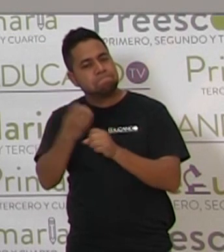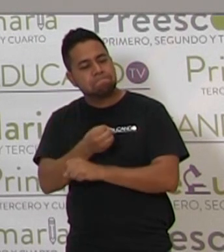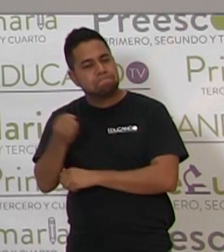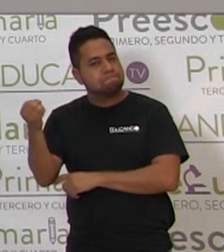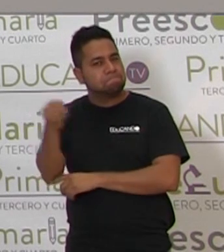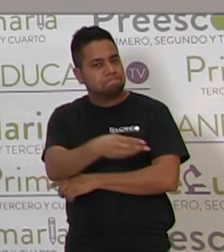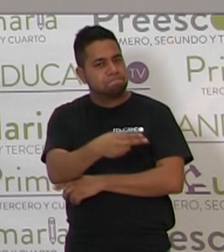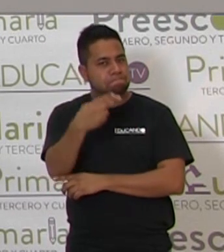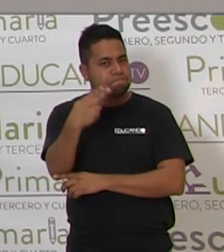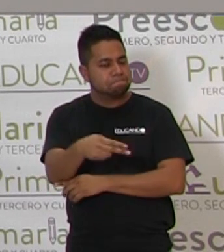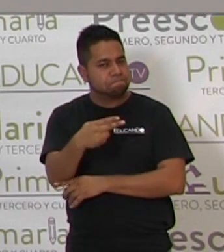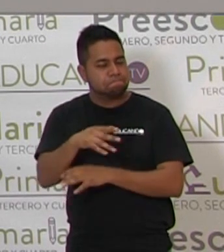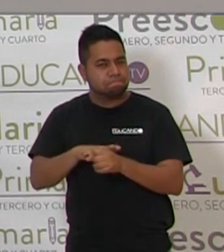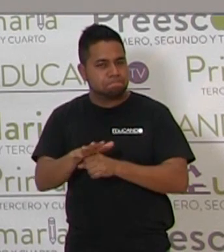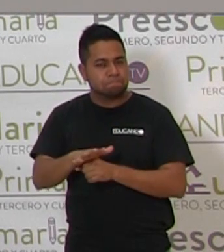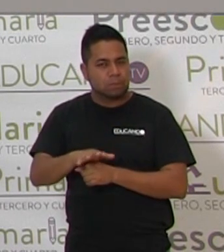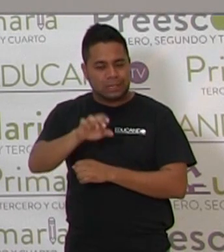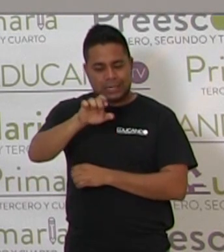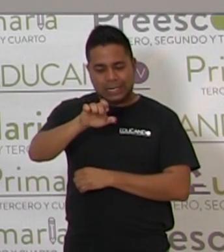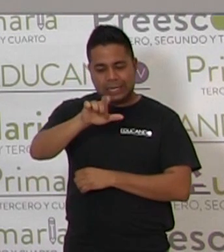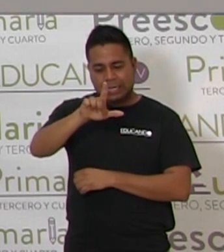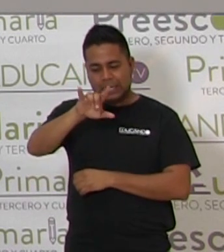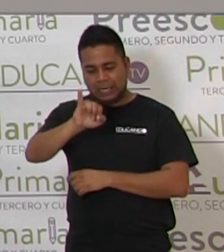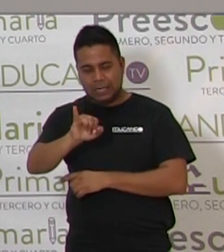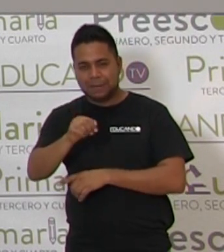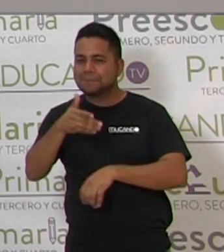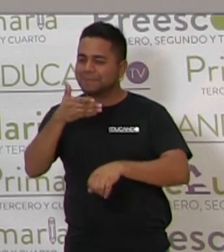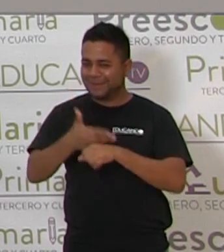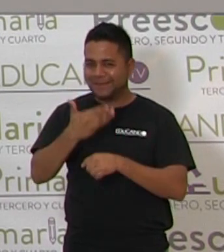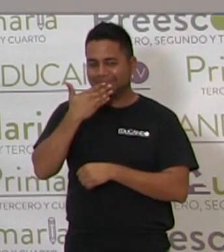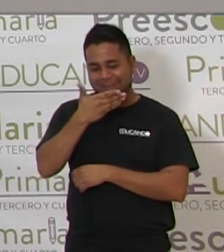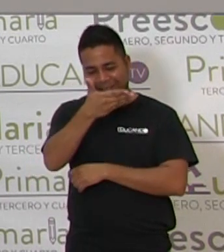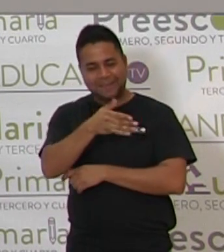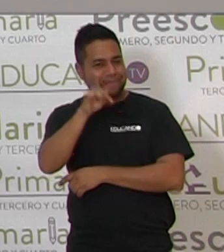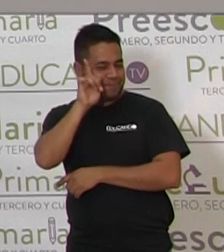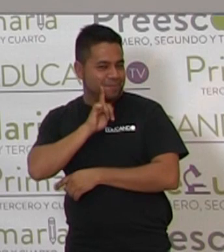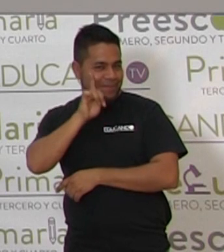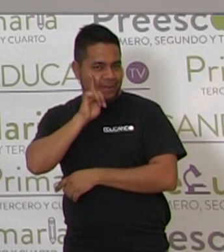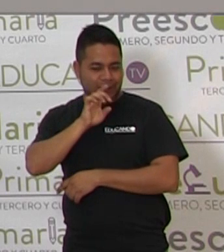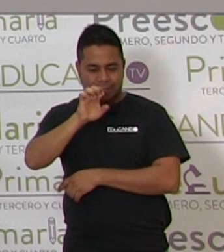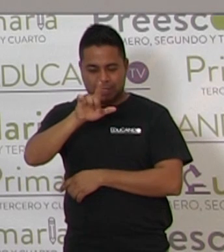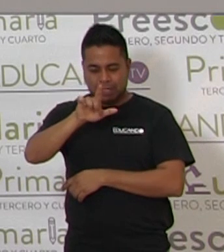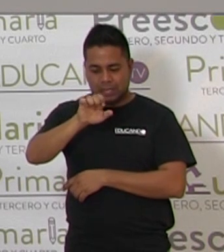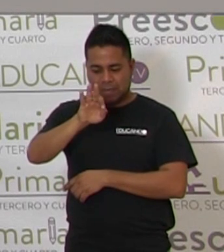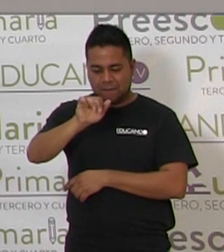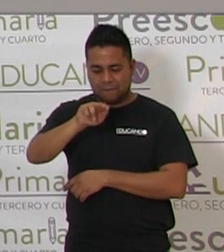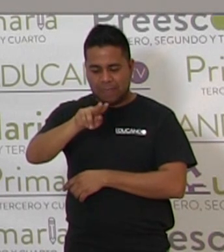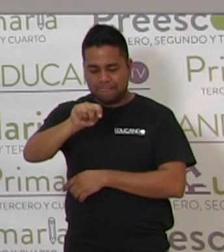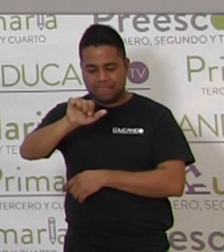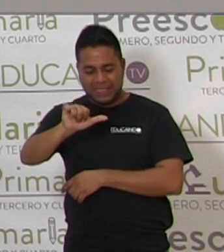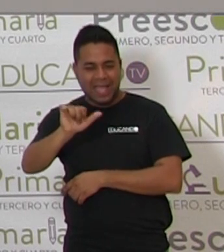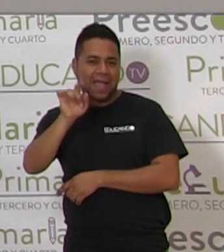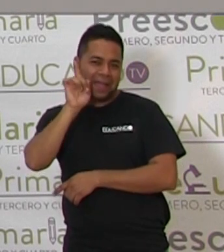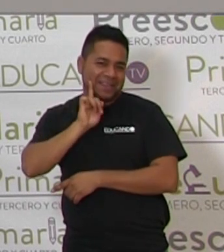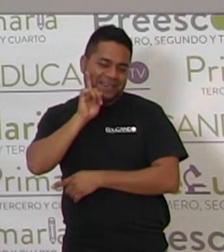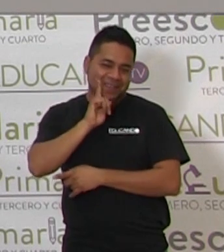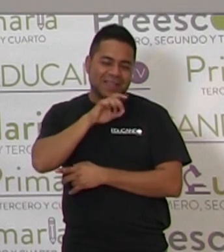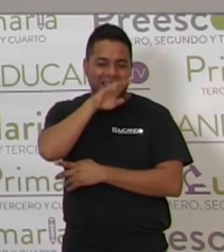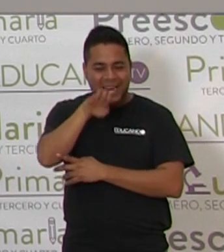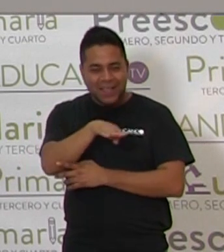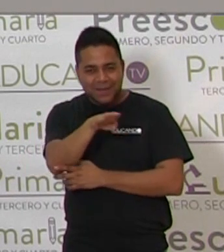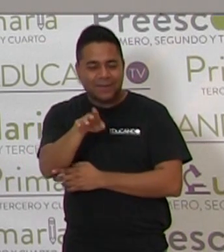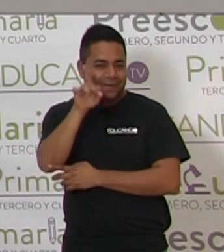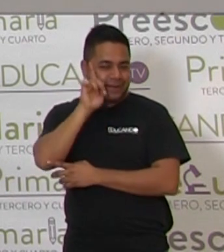¿Qué nombre le ponemos? Eli. Muy bien. Ella va a ser la elefanta, ¿sería? La